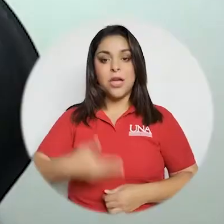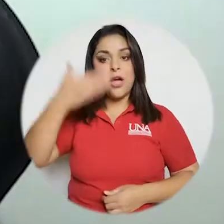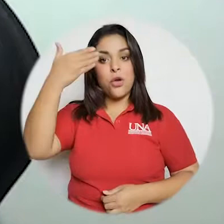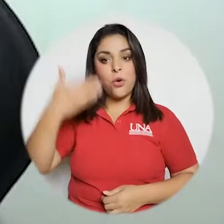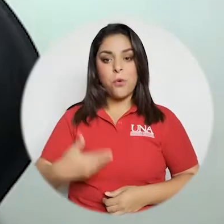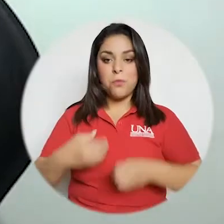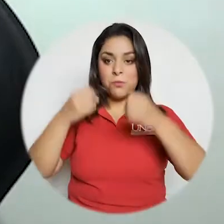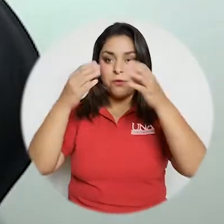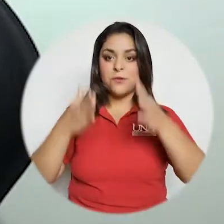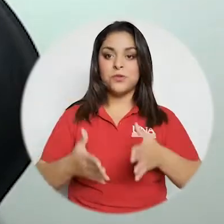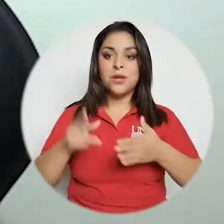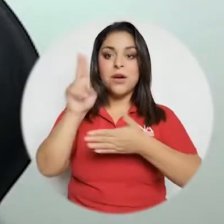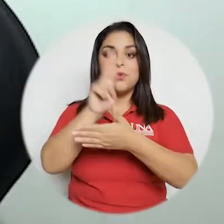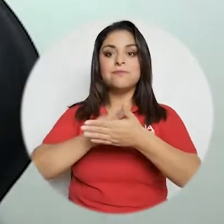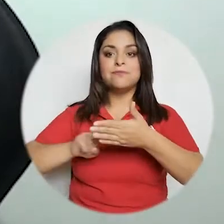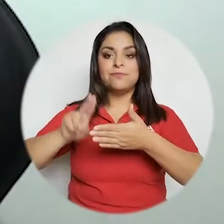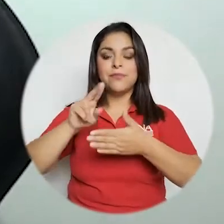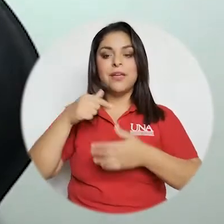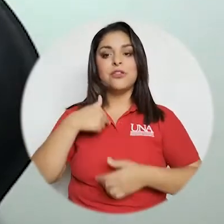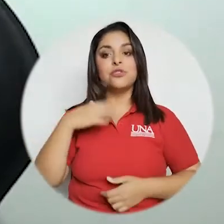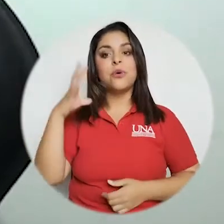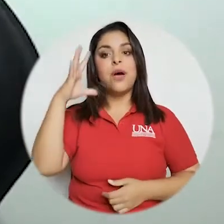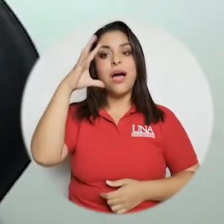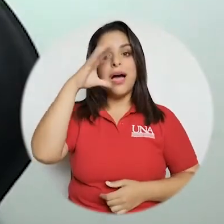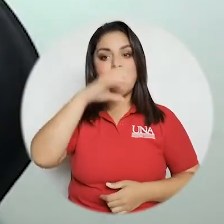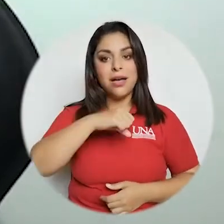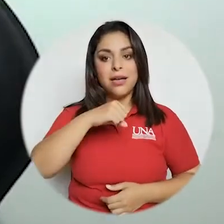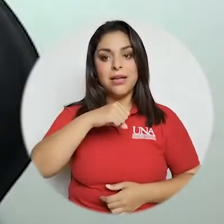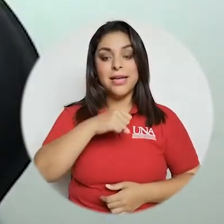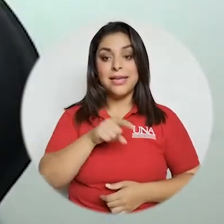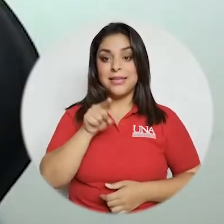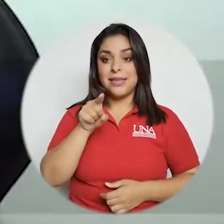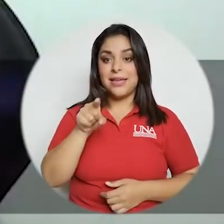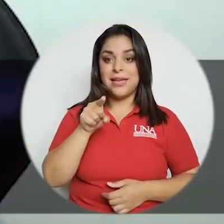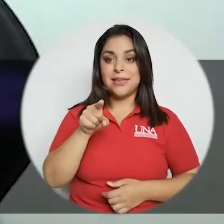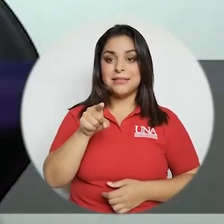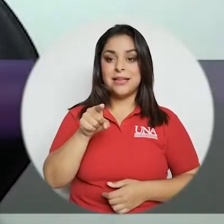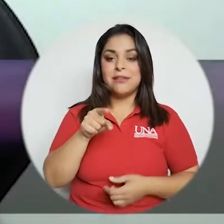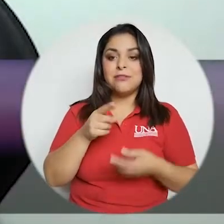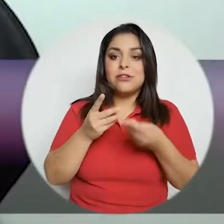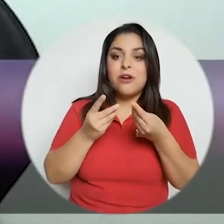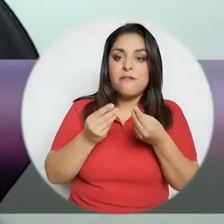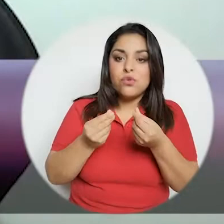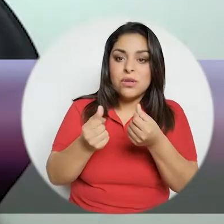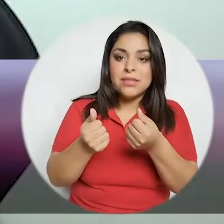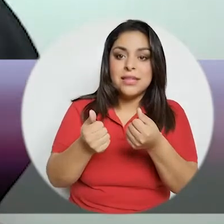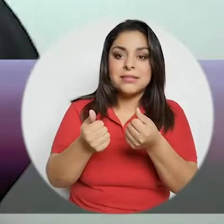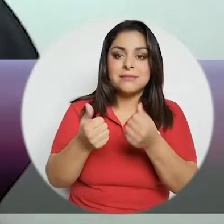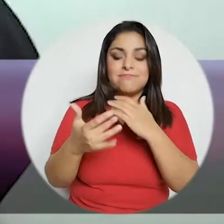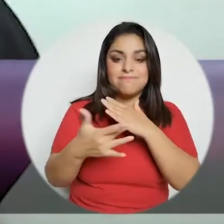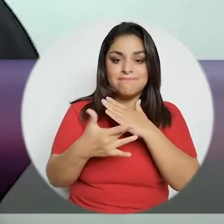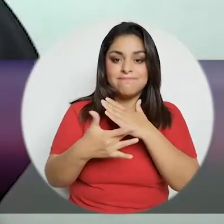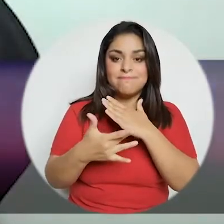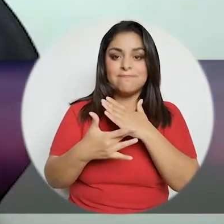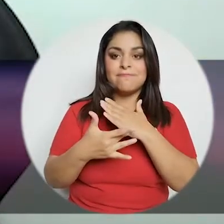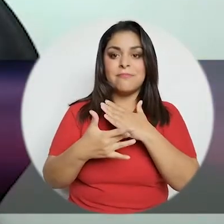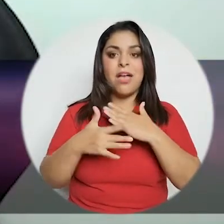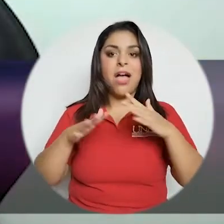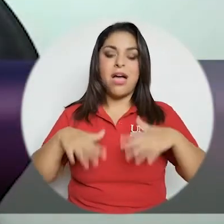como profesora universitaria me percaté que esa facilidad o esa fluidez